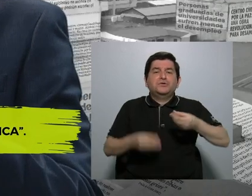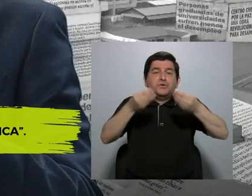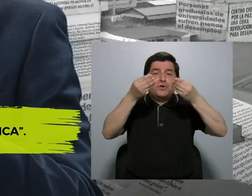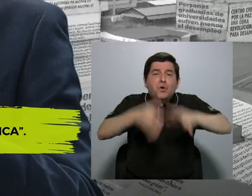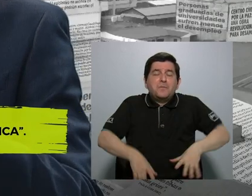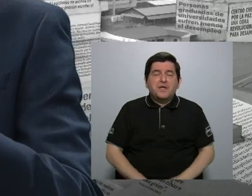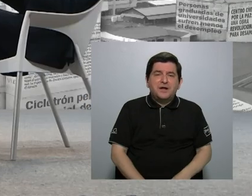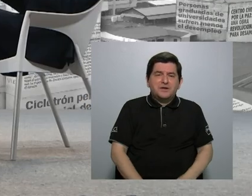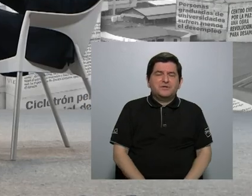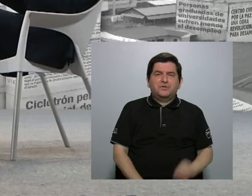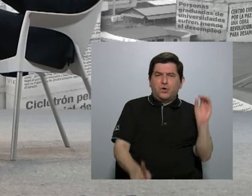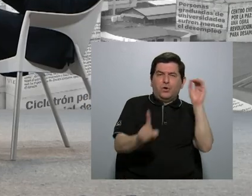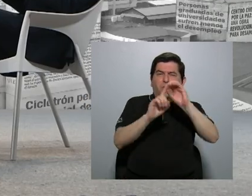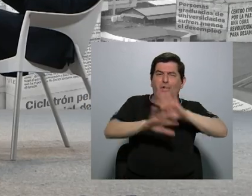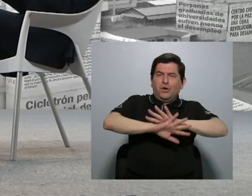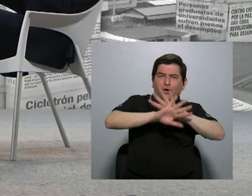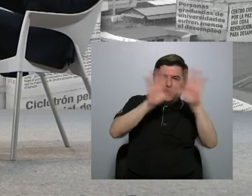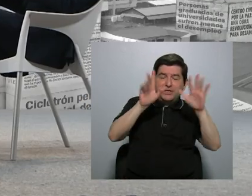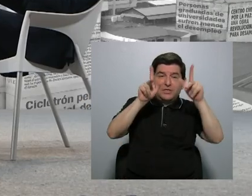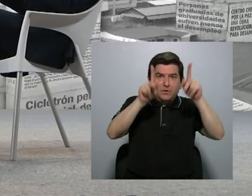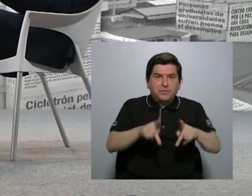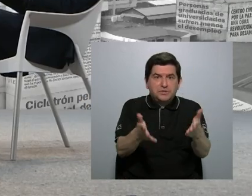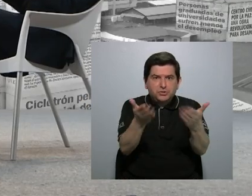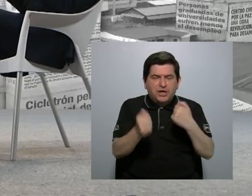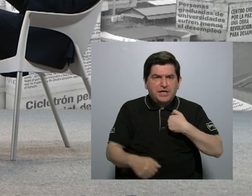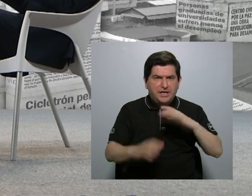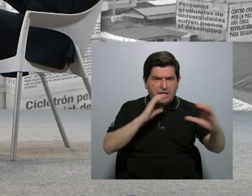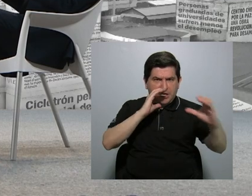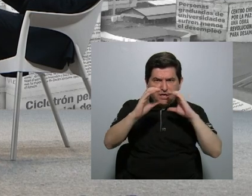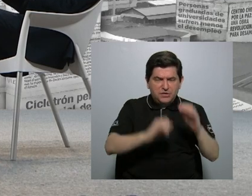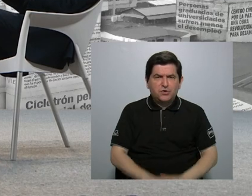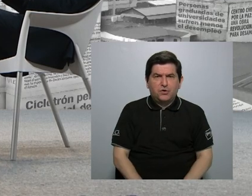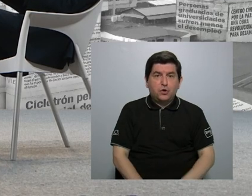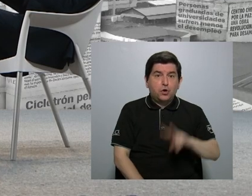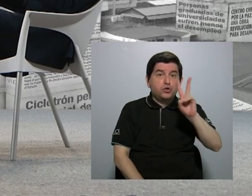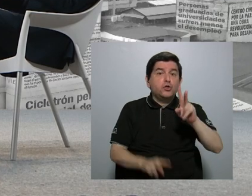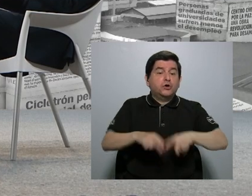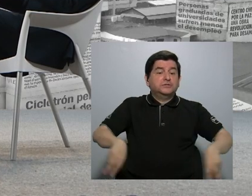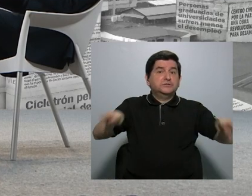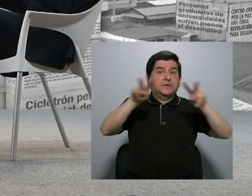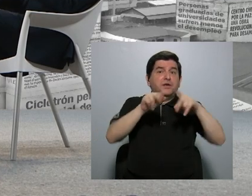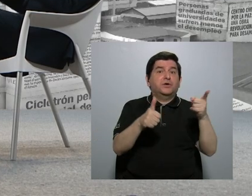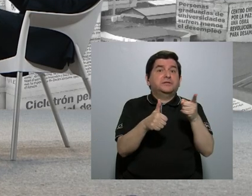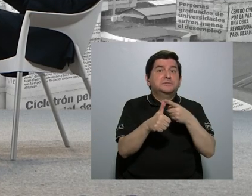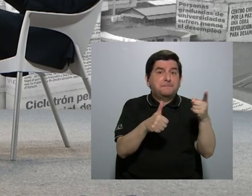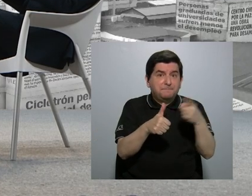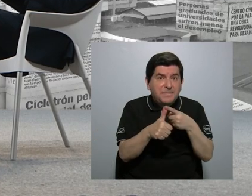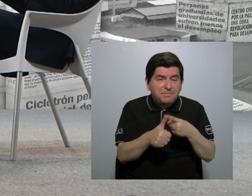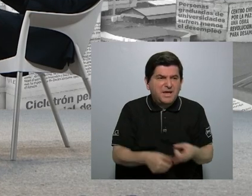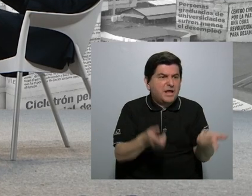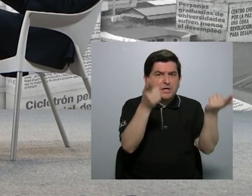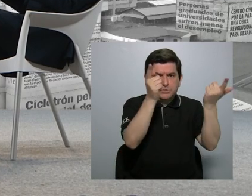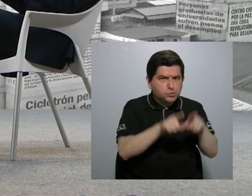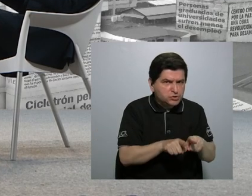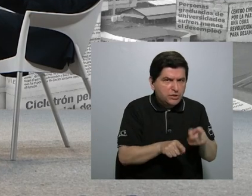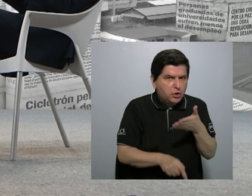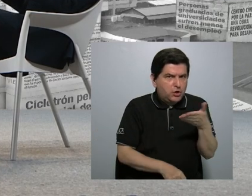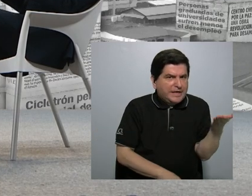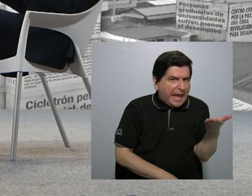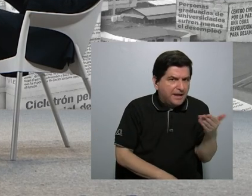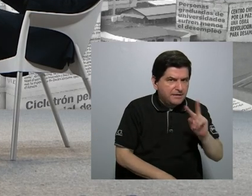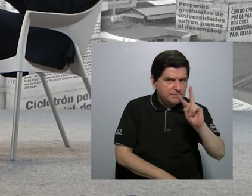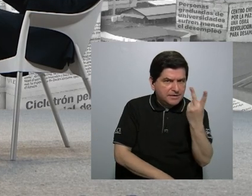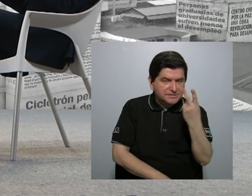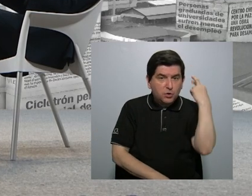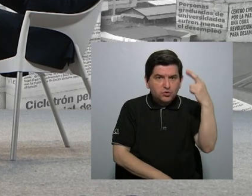objetividad. Y las personas desean que yo les transmita al menos dos valores. La primera de ellas es qué pasó y la